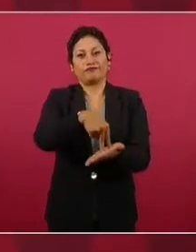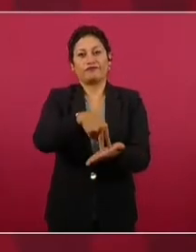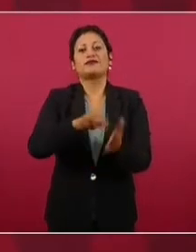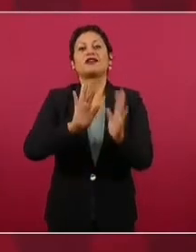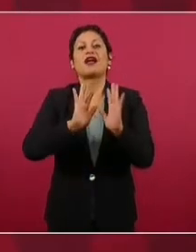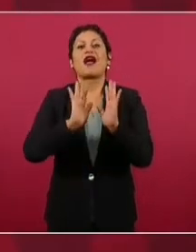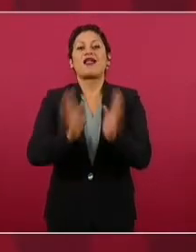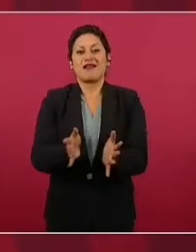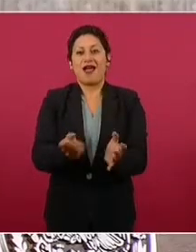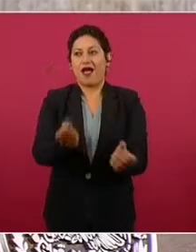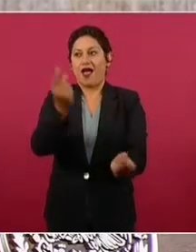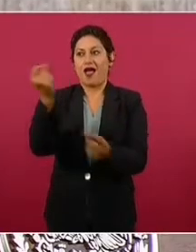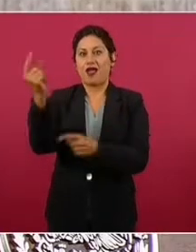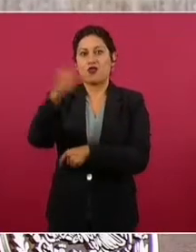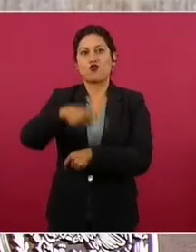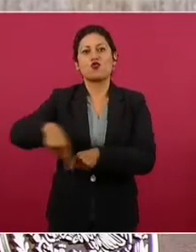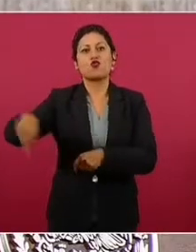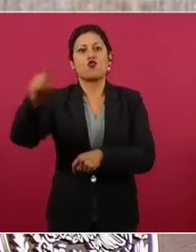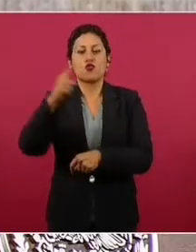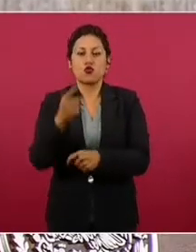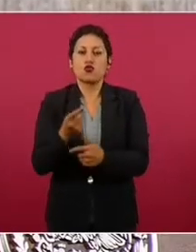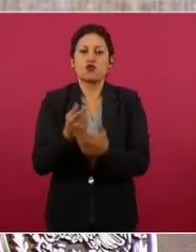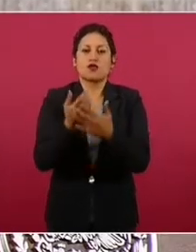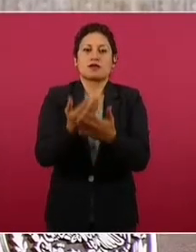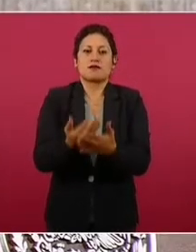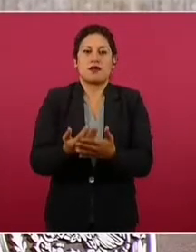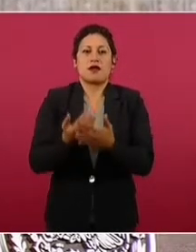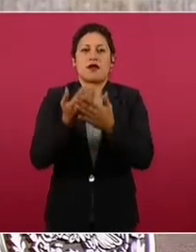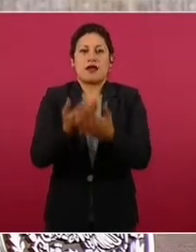esperando ahí a la oficina.